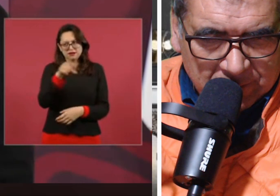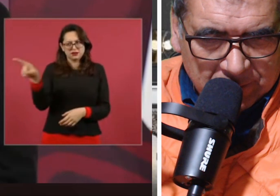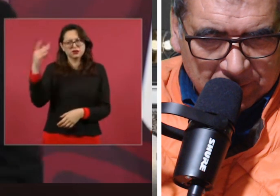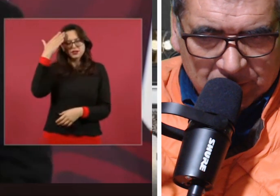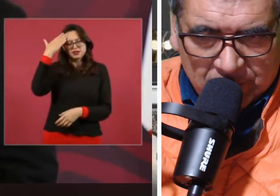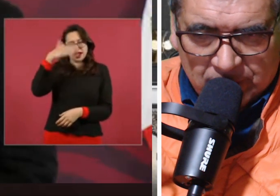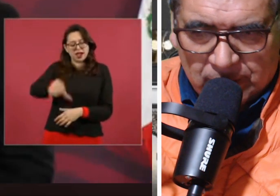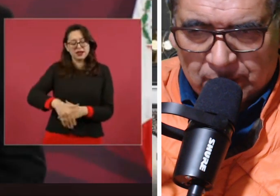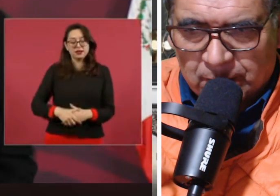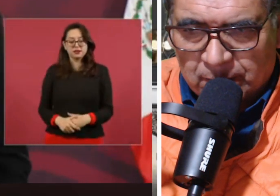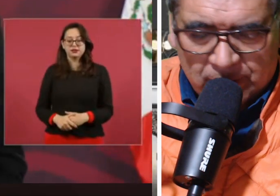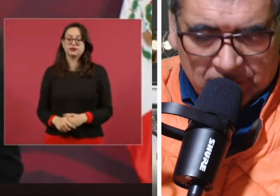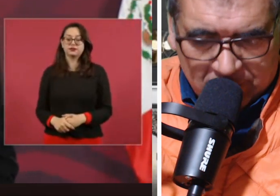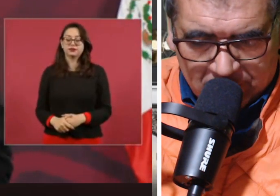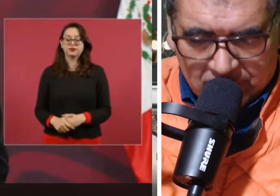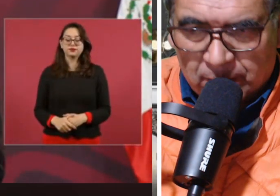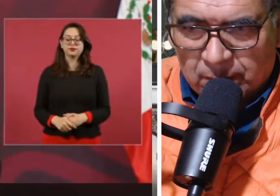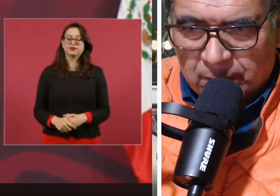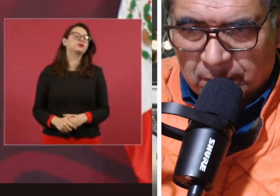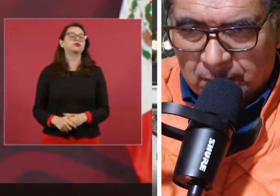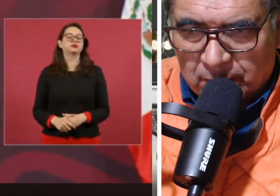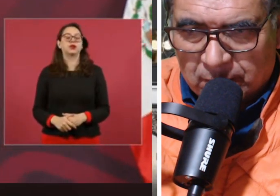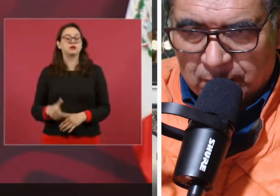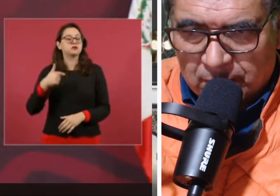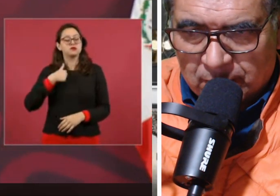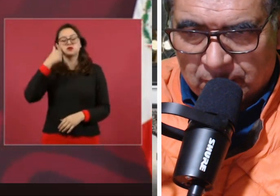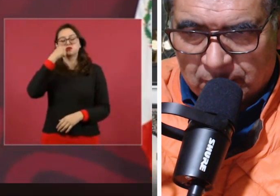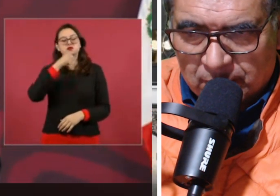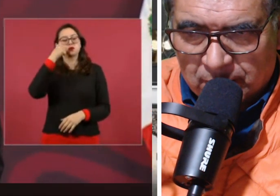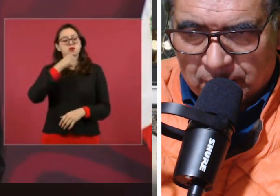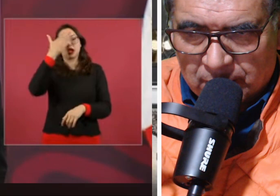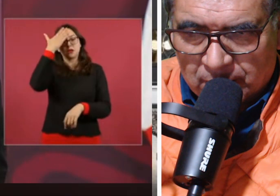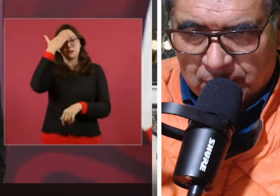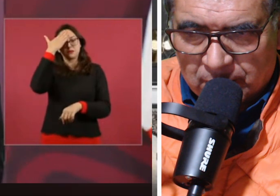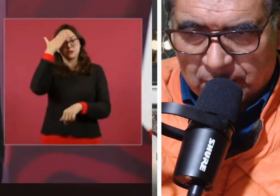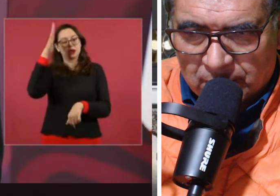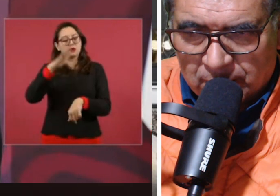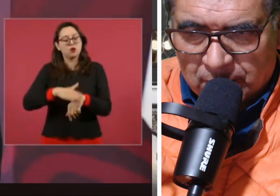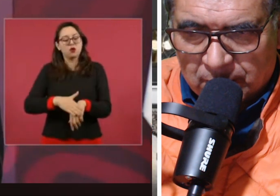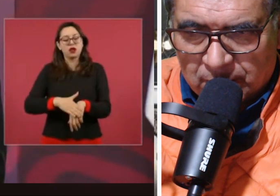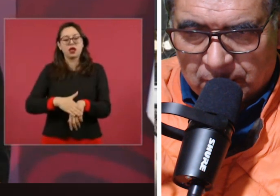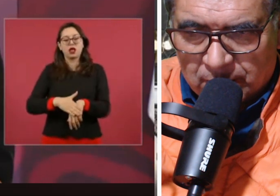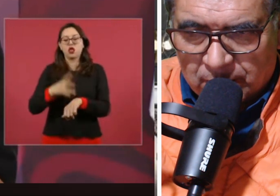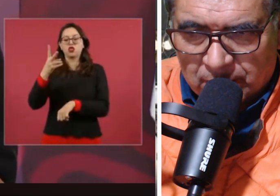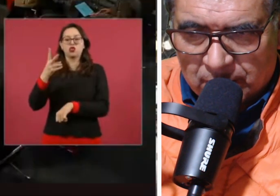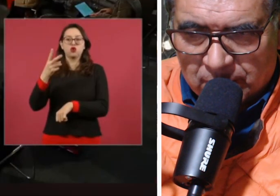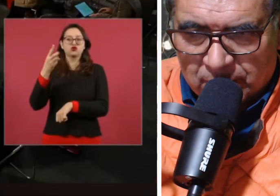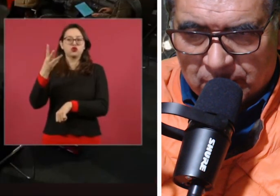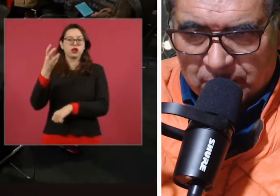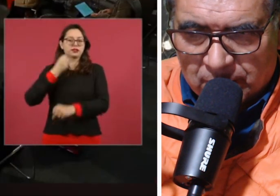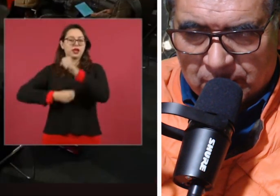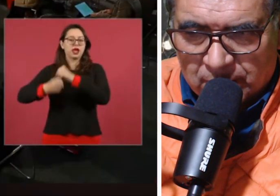¿Cómo voy a olvidar que hace dos, tres años cancelaron